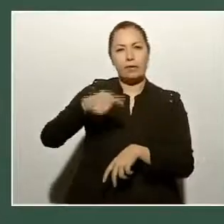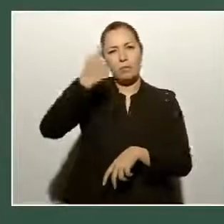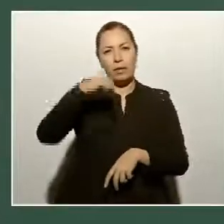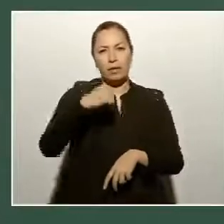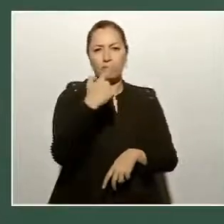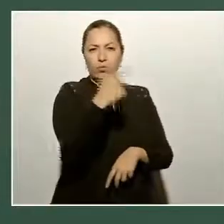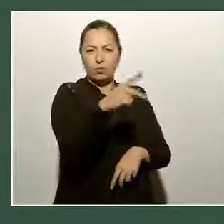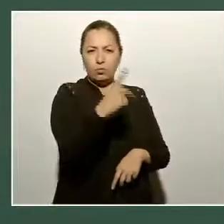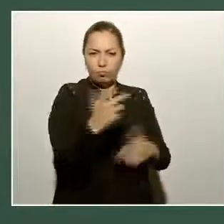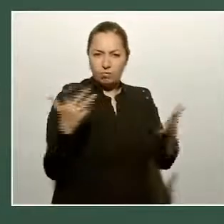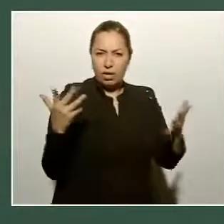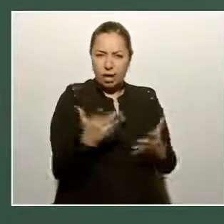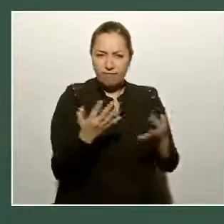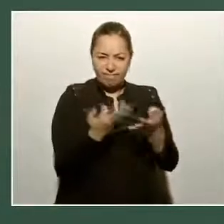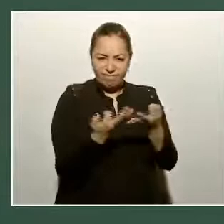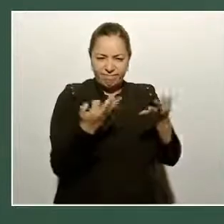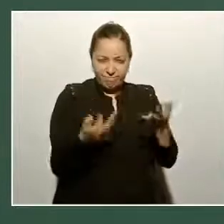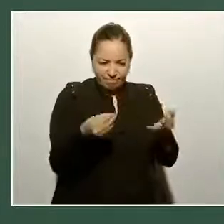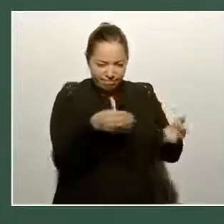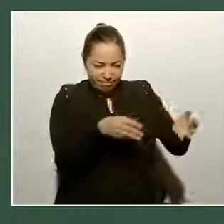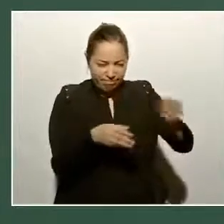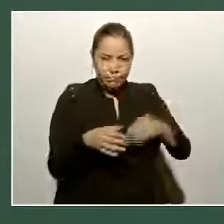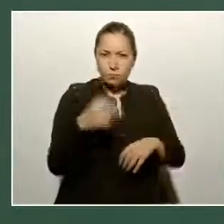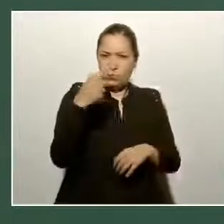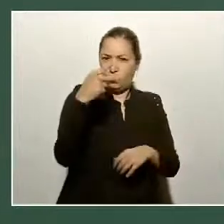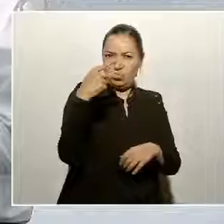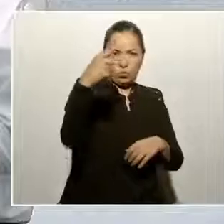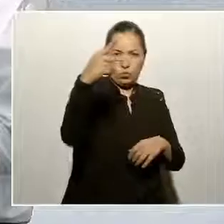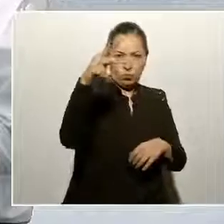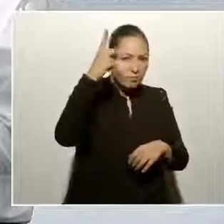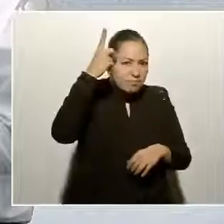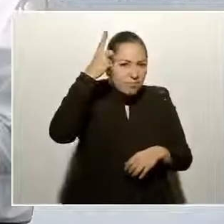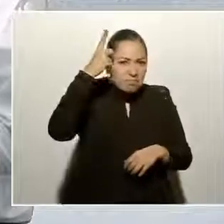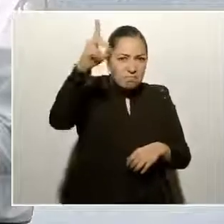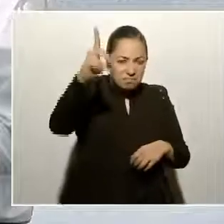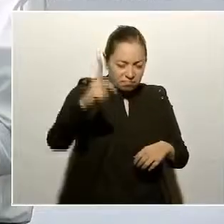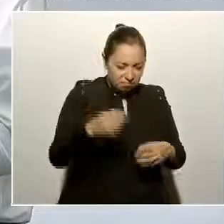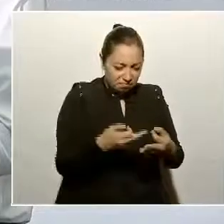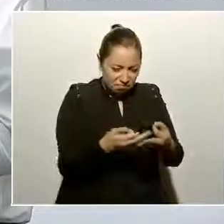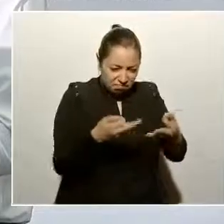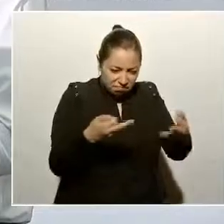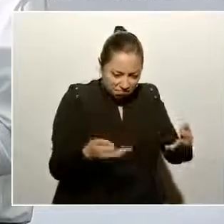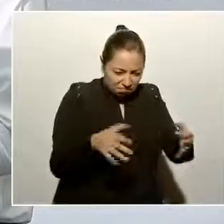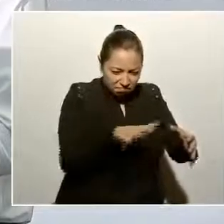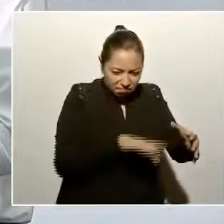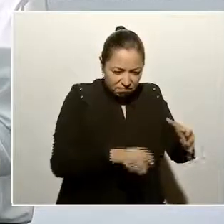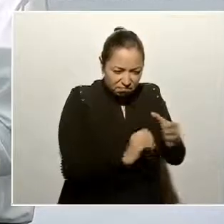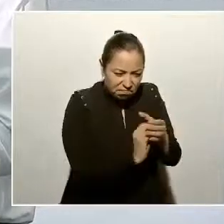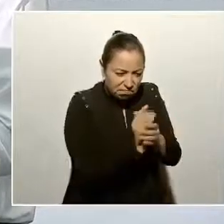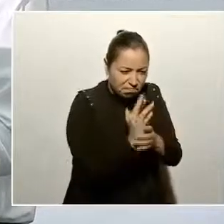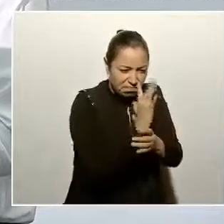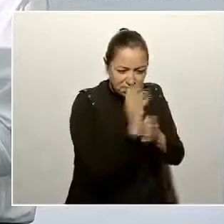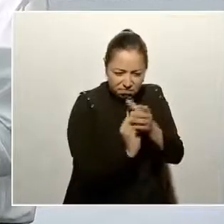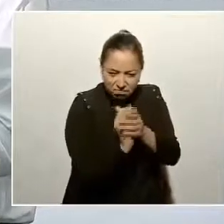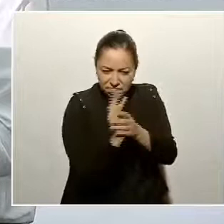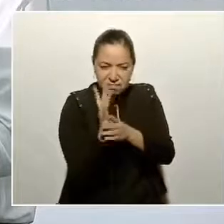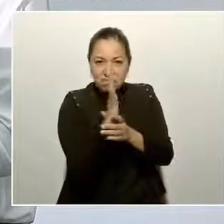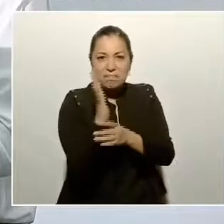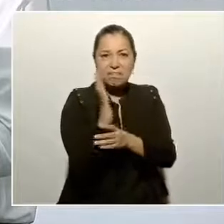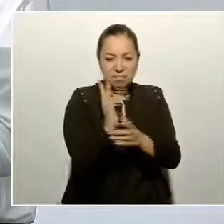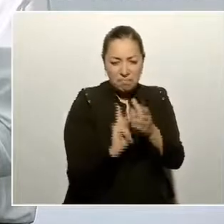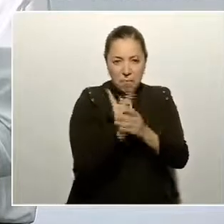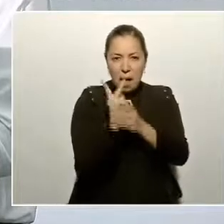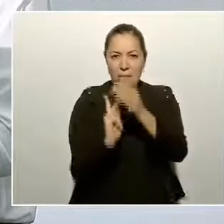sus parcelas en ejidos y pequeñas propiedades. Además,